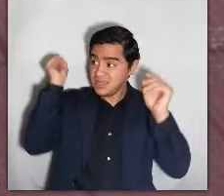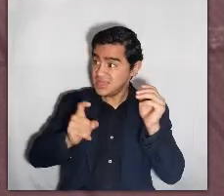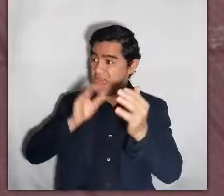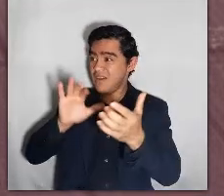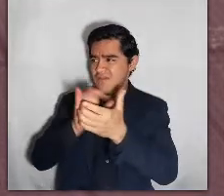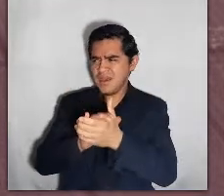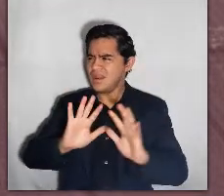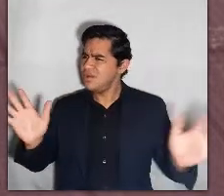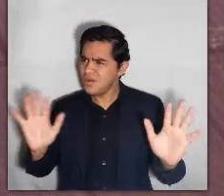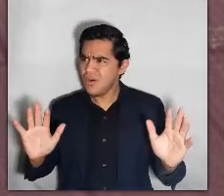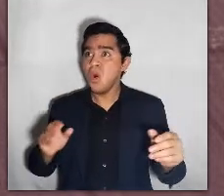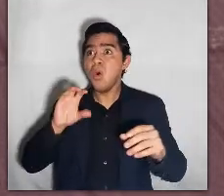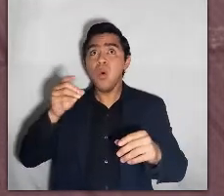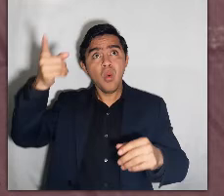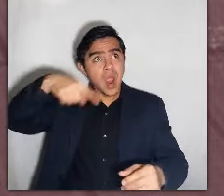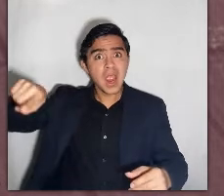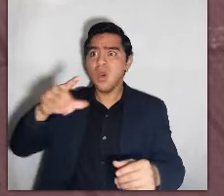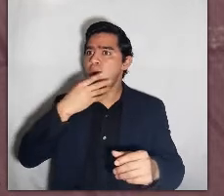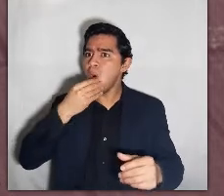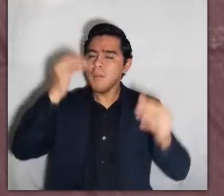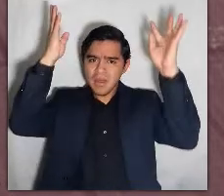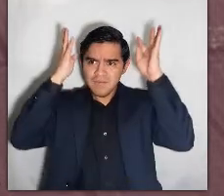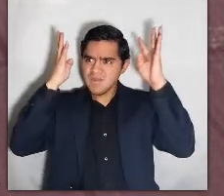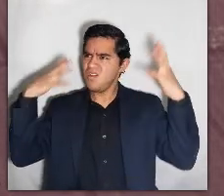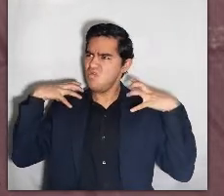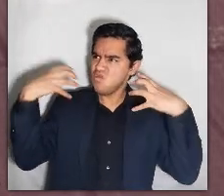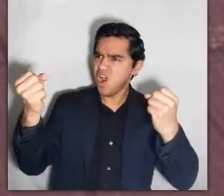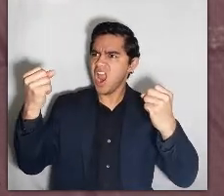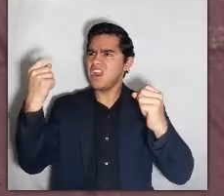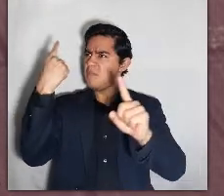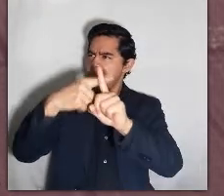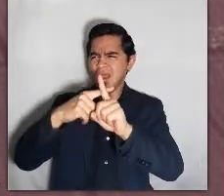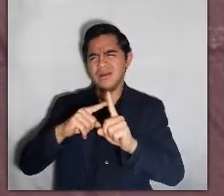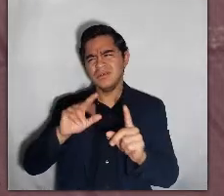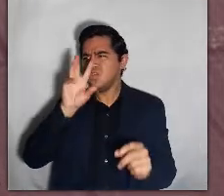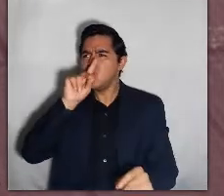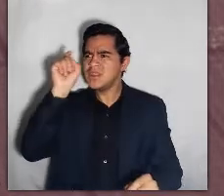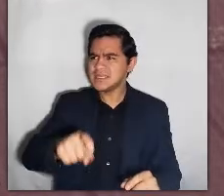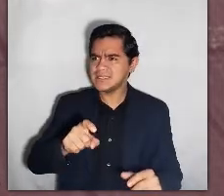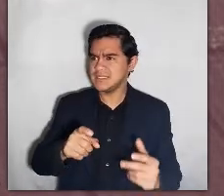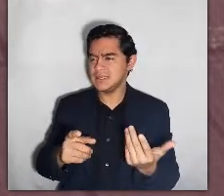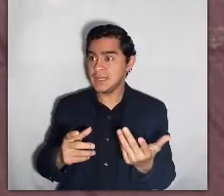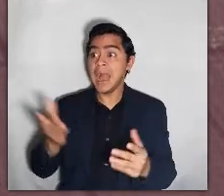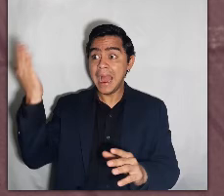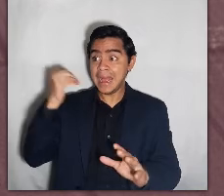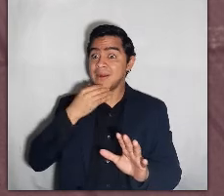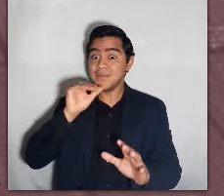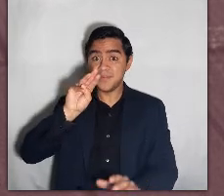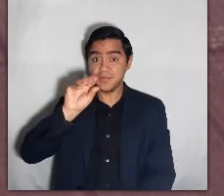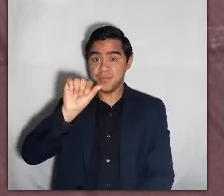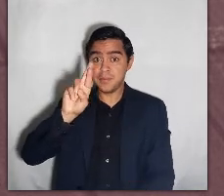princesa se casara y que todos los príncipes no tenían por qué ser valientes y fuertes. Con Margarito